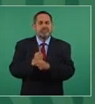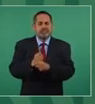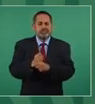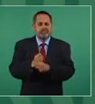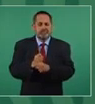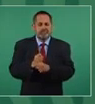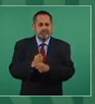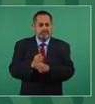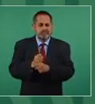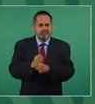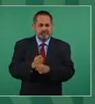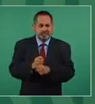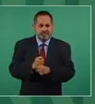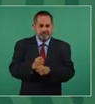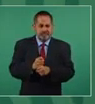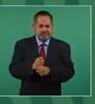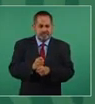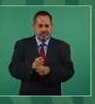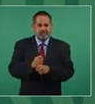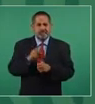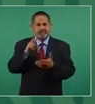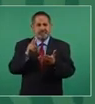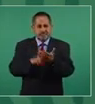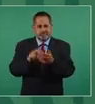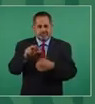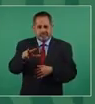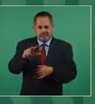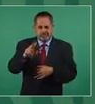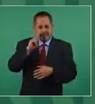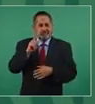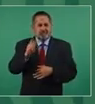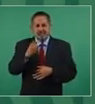junio del 2018